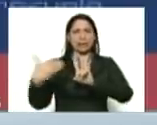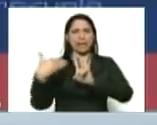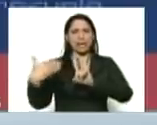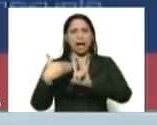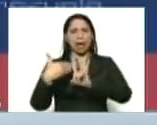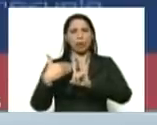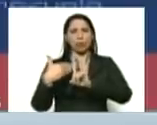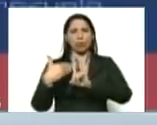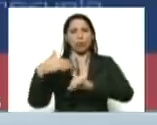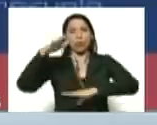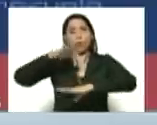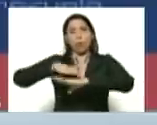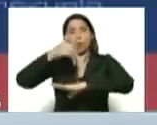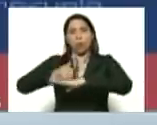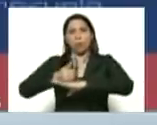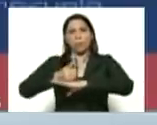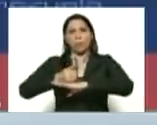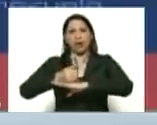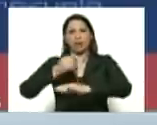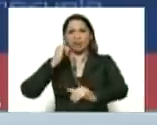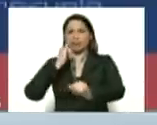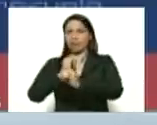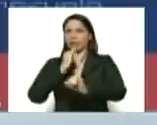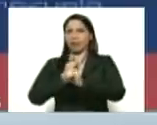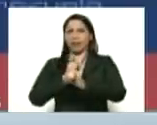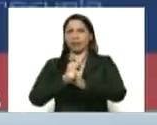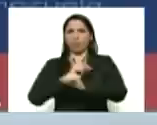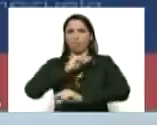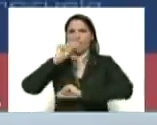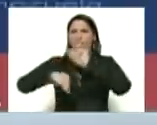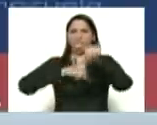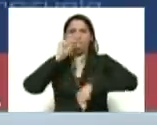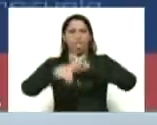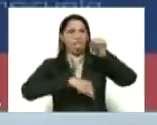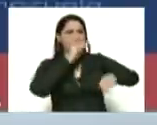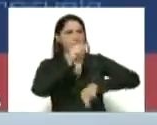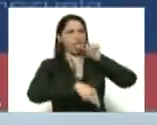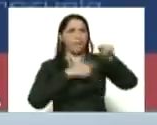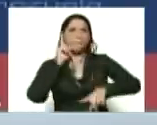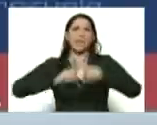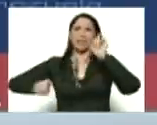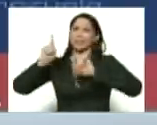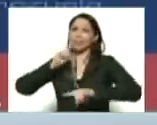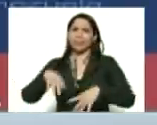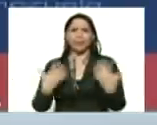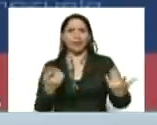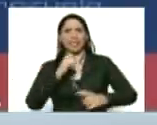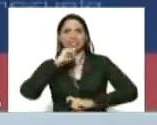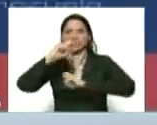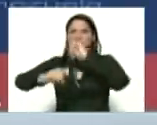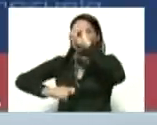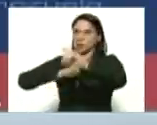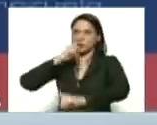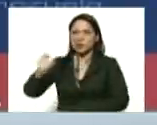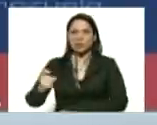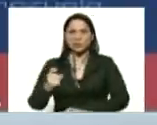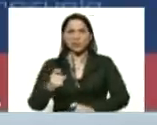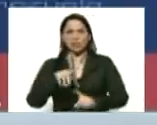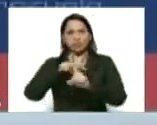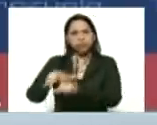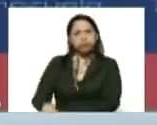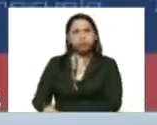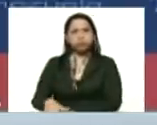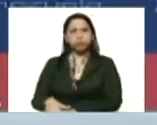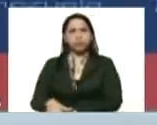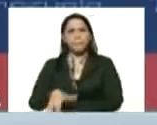por las redes sociales por la canalla por los envidiosos por los mezquinos por los